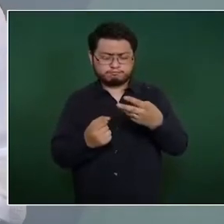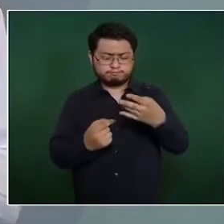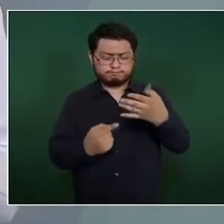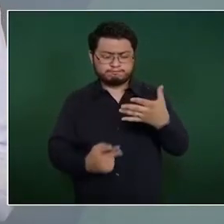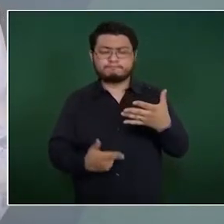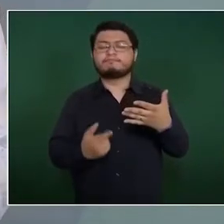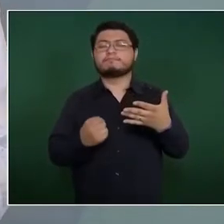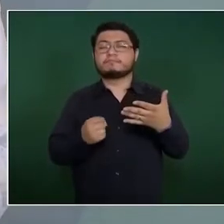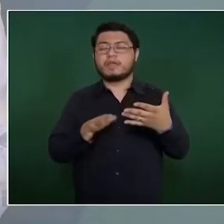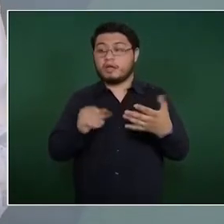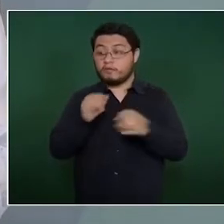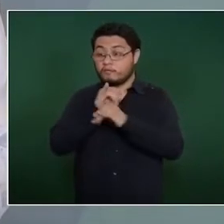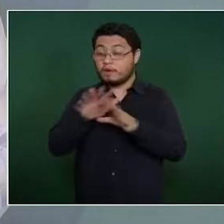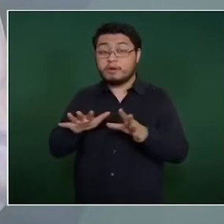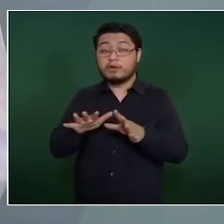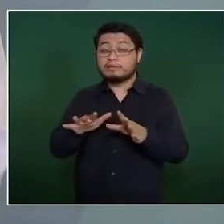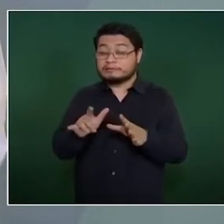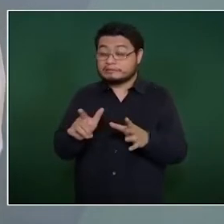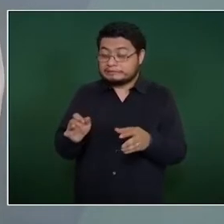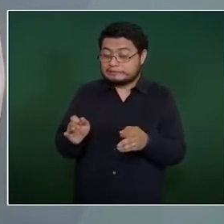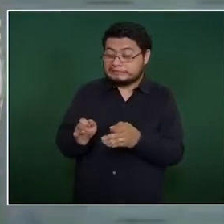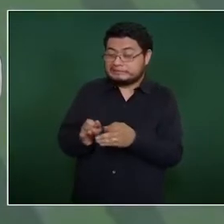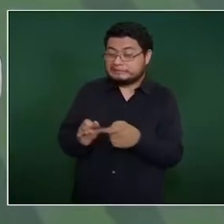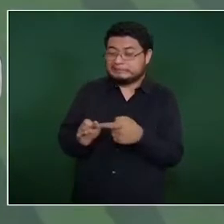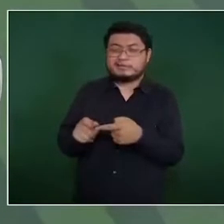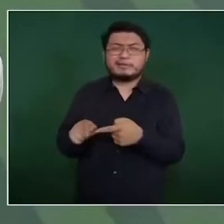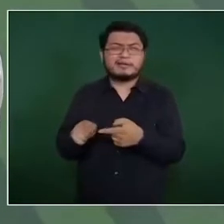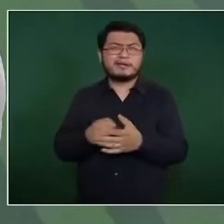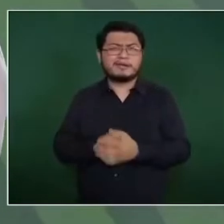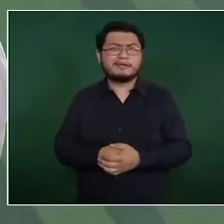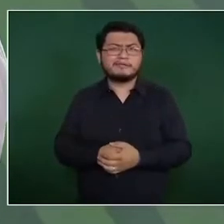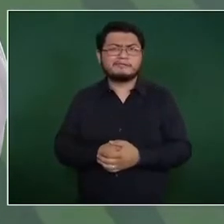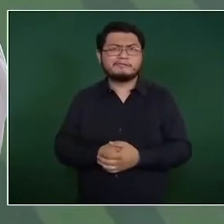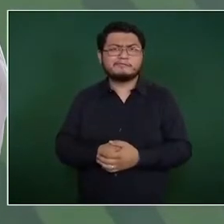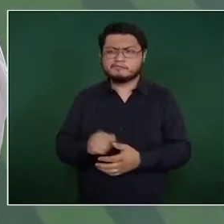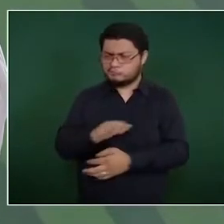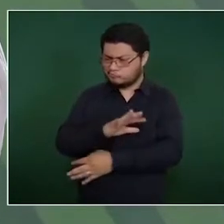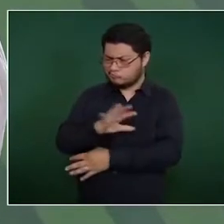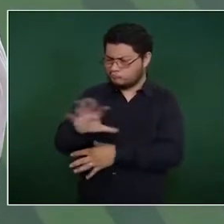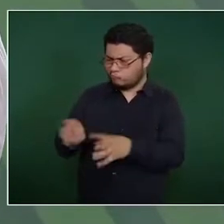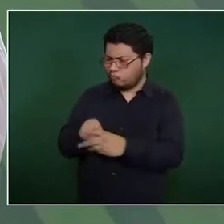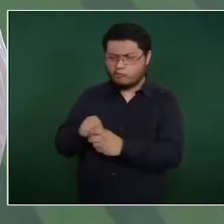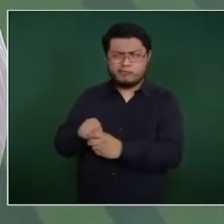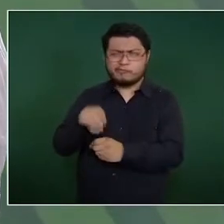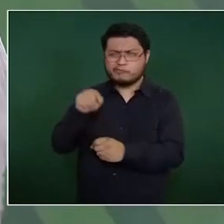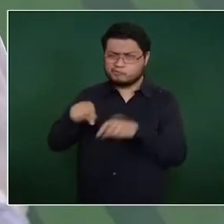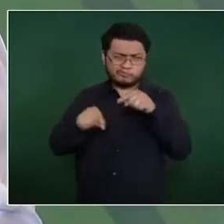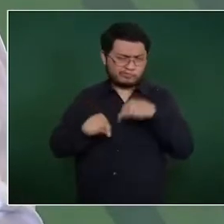de casi todas las